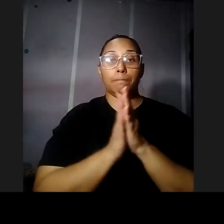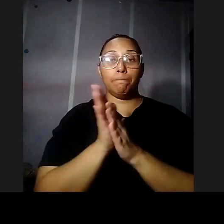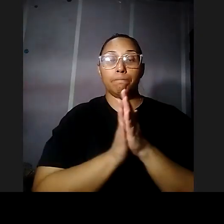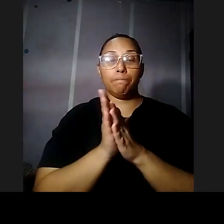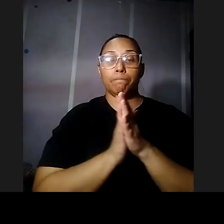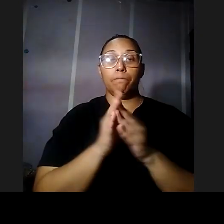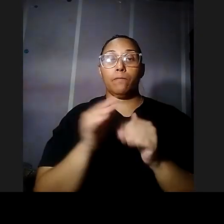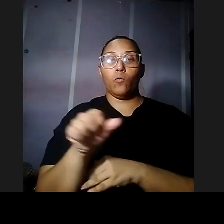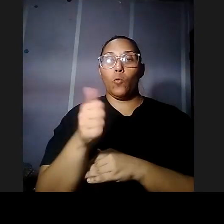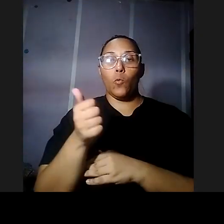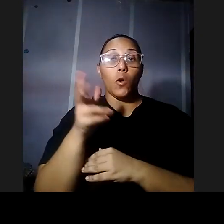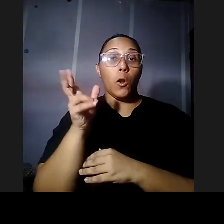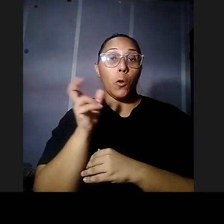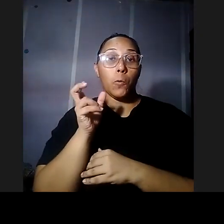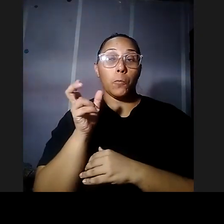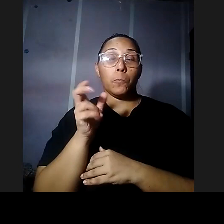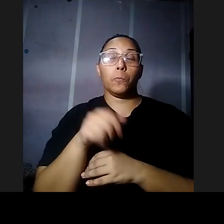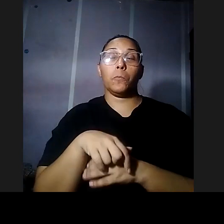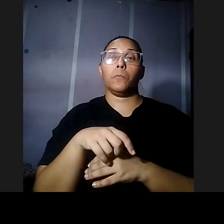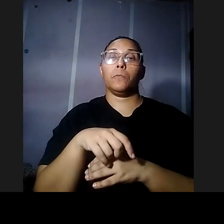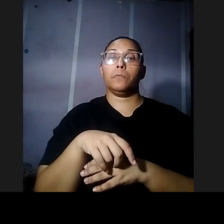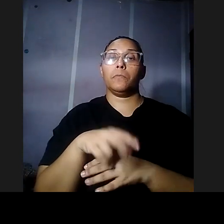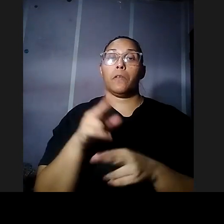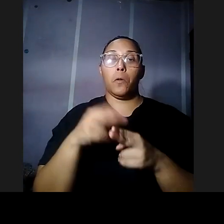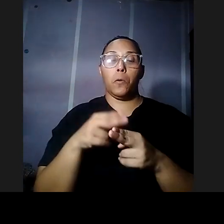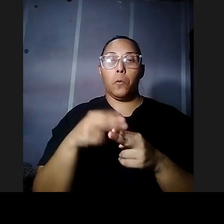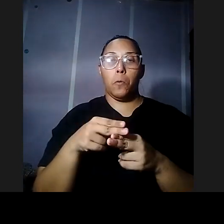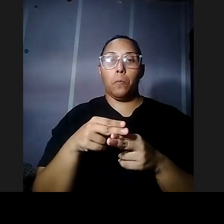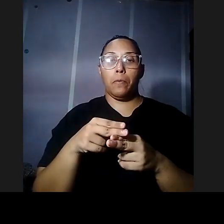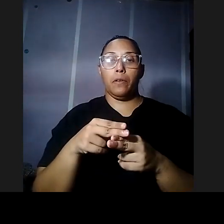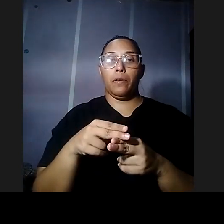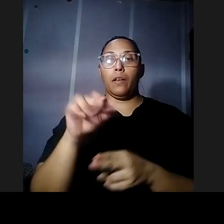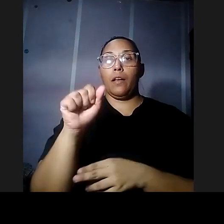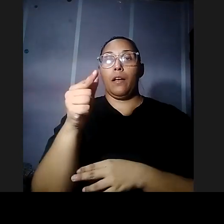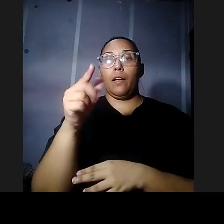no sé si lo han escuchado pero a lo mejor este nombre que les voy a mencionar ahora sí Águila Blanca